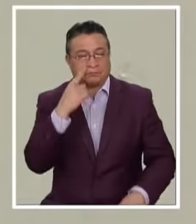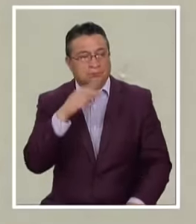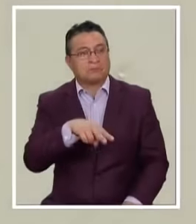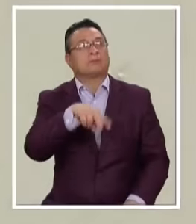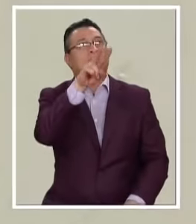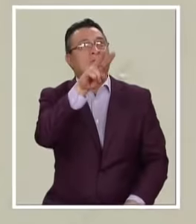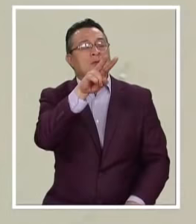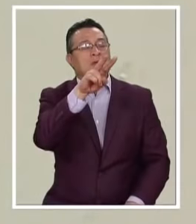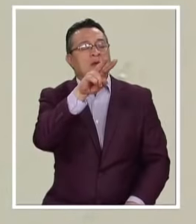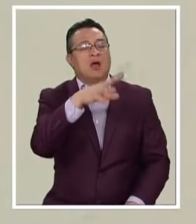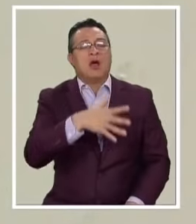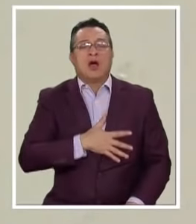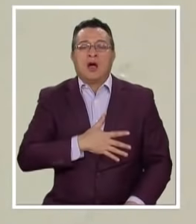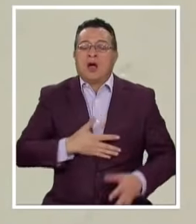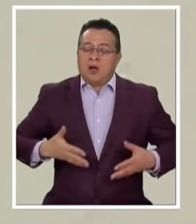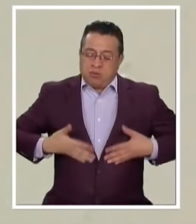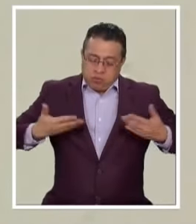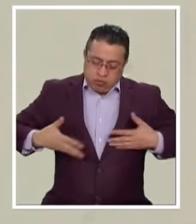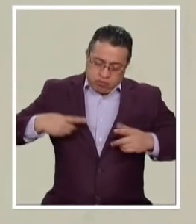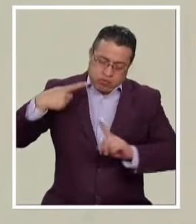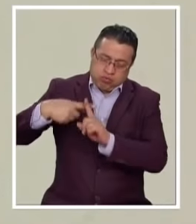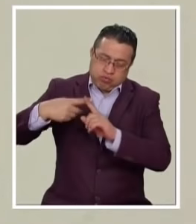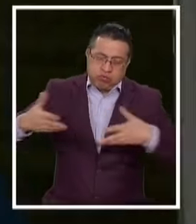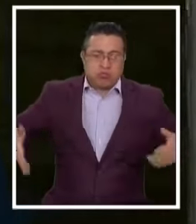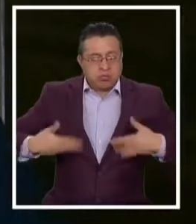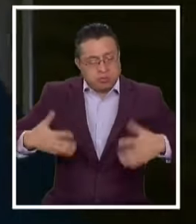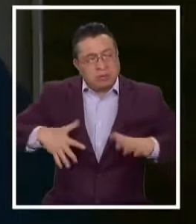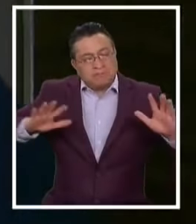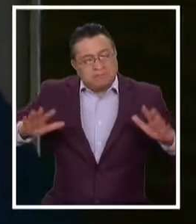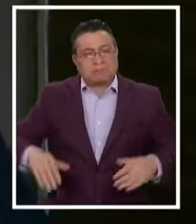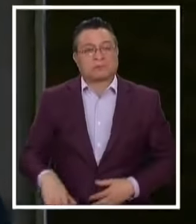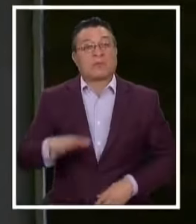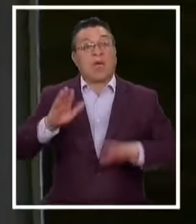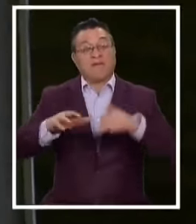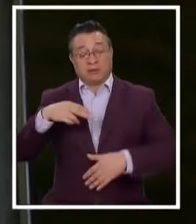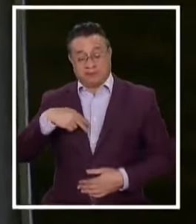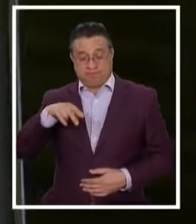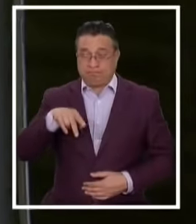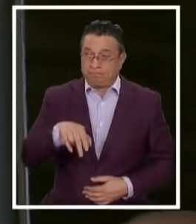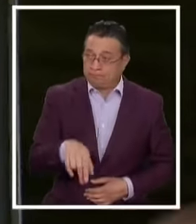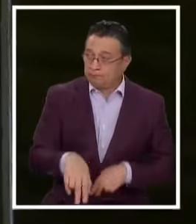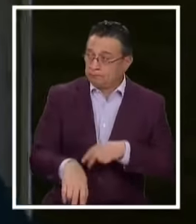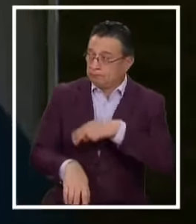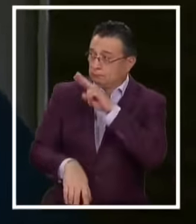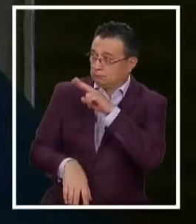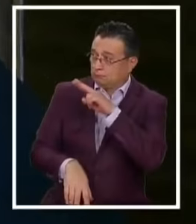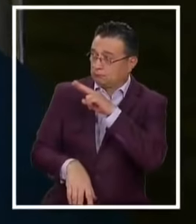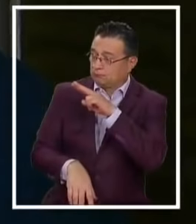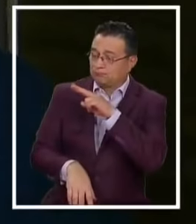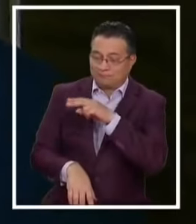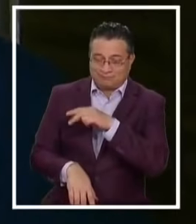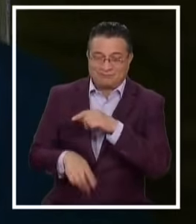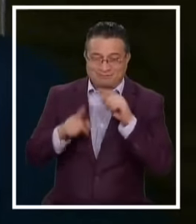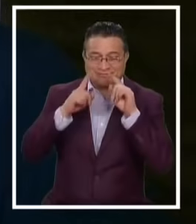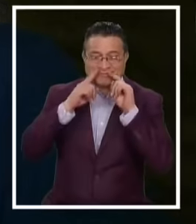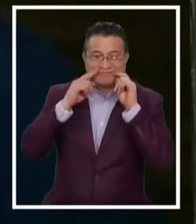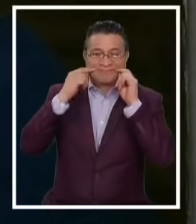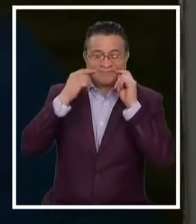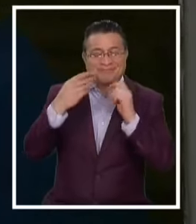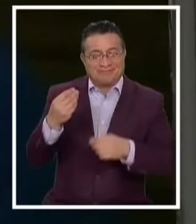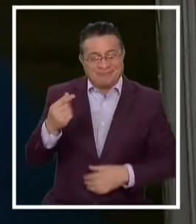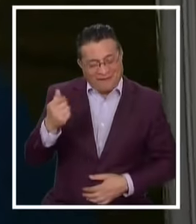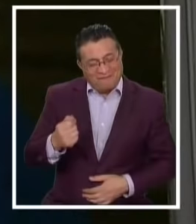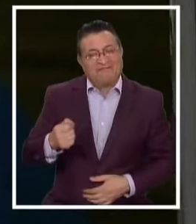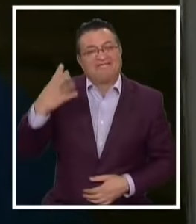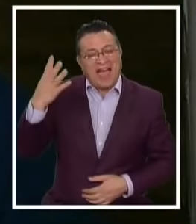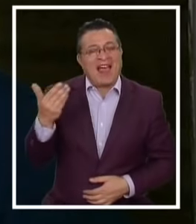mirada Para cargarse de energía Marca la diferencia Realmente uno va caminando Ve el letrero Y dice Bueno, en realidad Esto vale la pena Y no es solo Sobre todo por